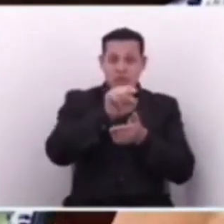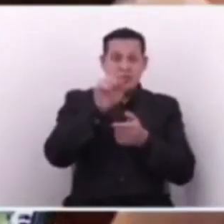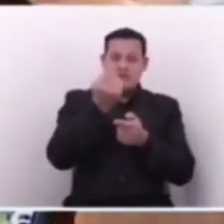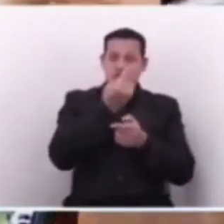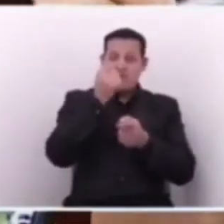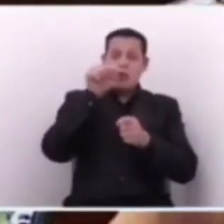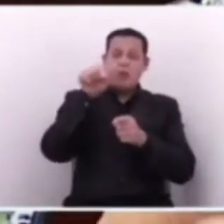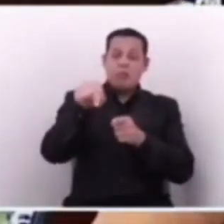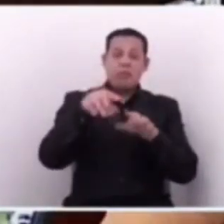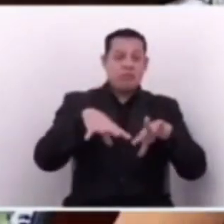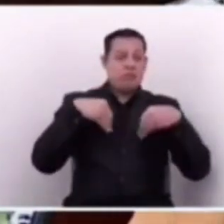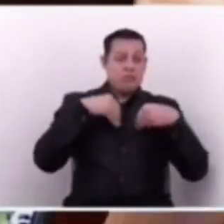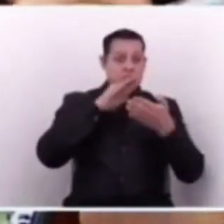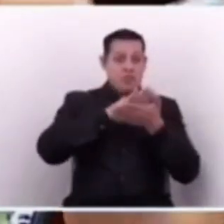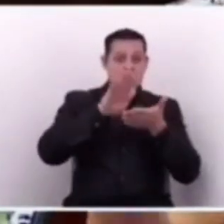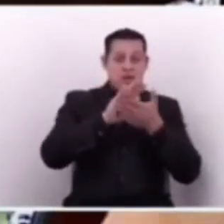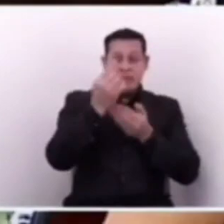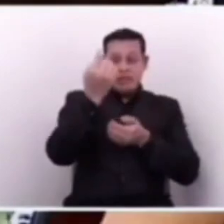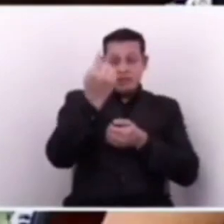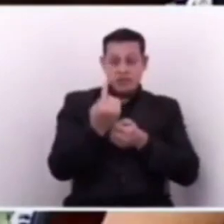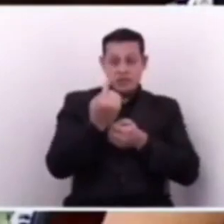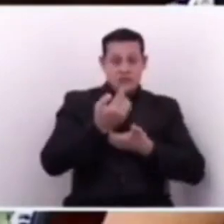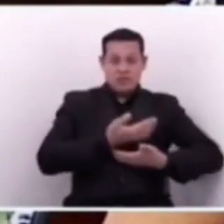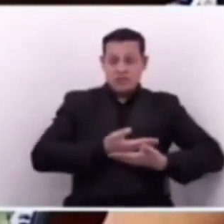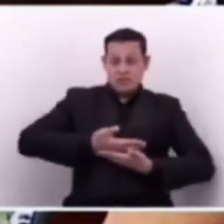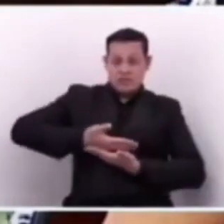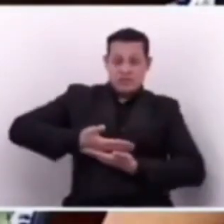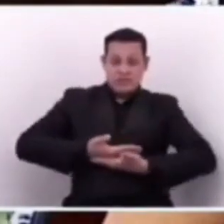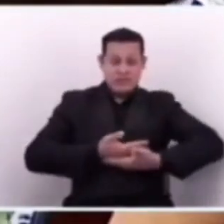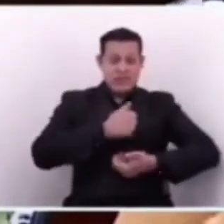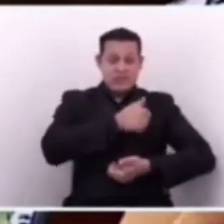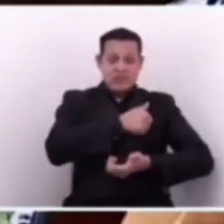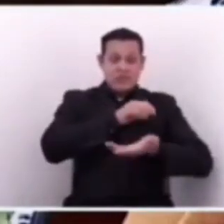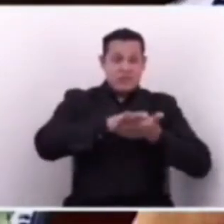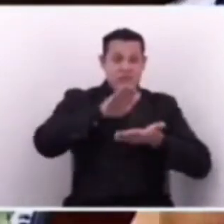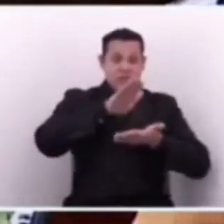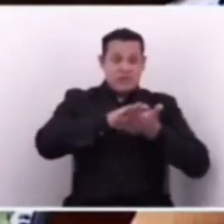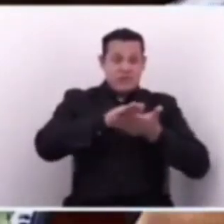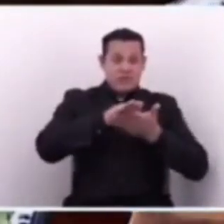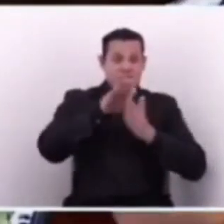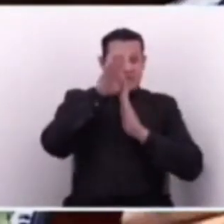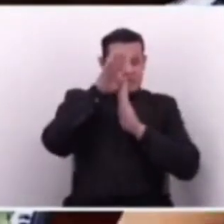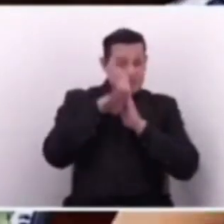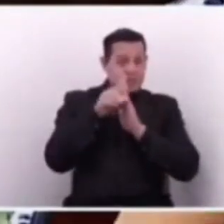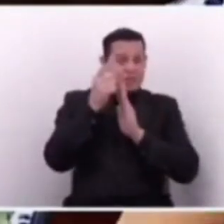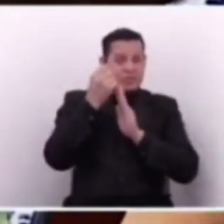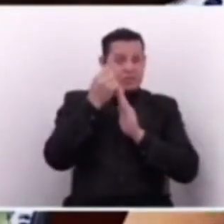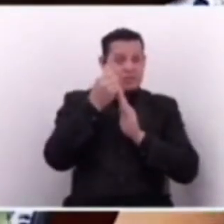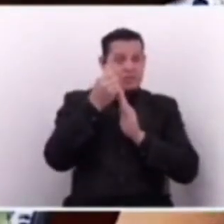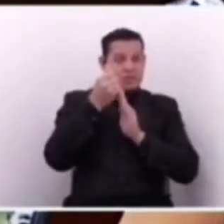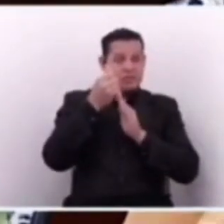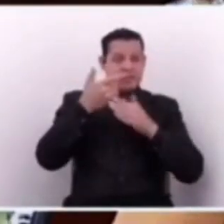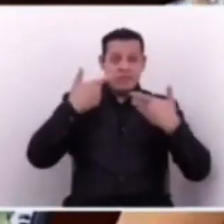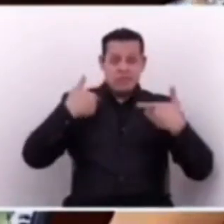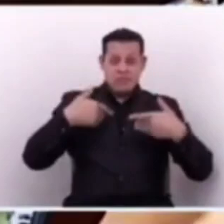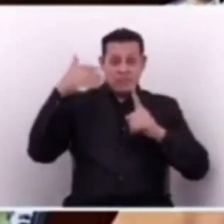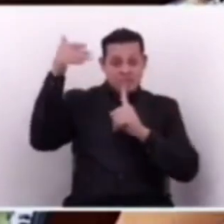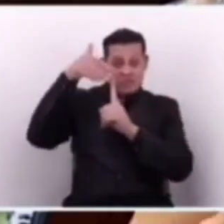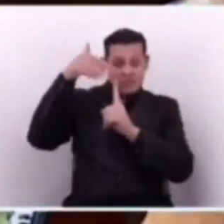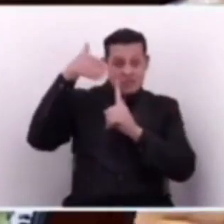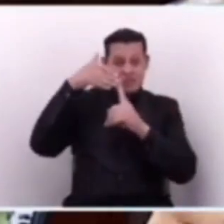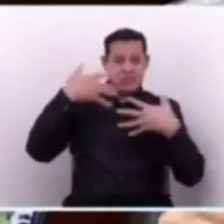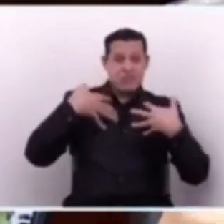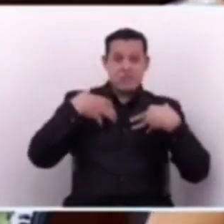que solo apretan el botón. Lo van a pagar la gente, lo van a pagar nuestros hijos, que van a tener cada vez menos dinero para que se destine a